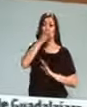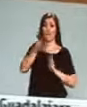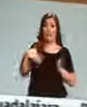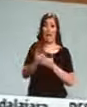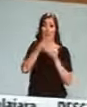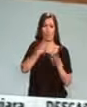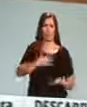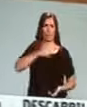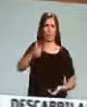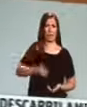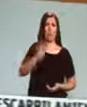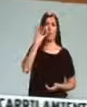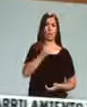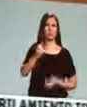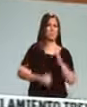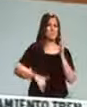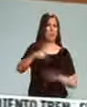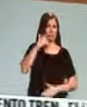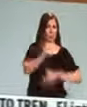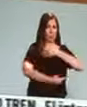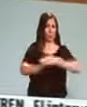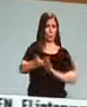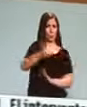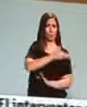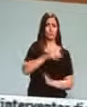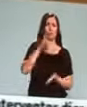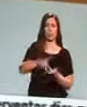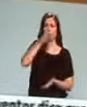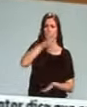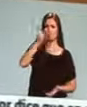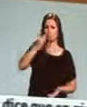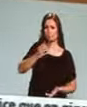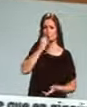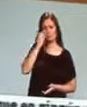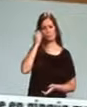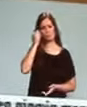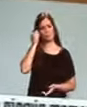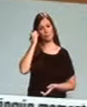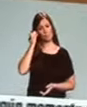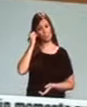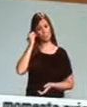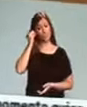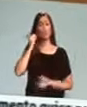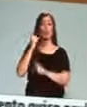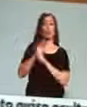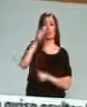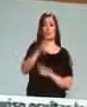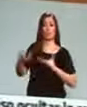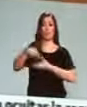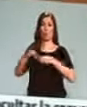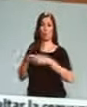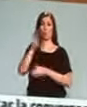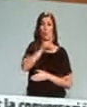que ya dura más de cuatro años, han surgido distintas acusaciones que afectan a diversos afiliados del Partido Popular